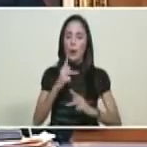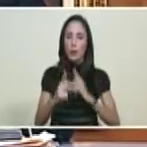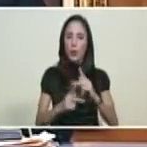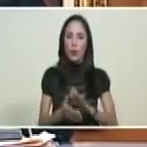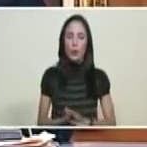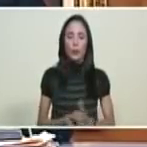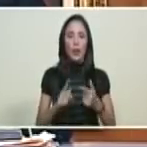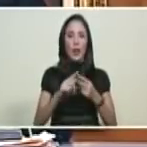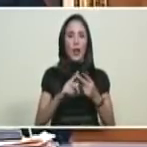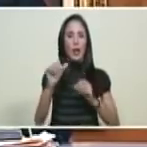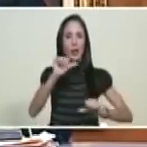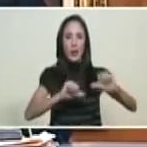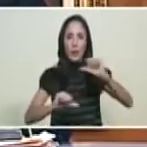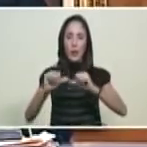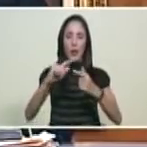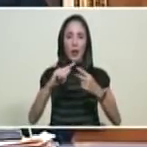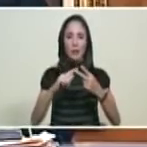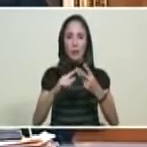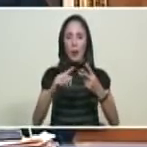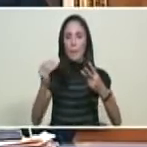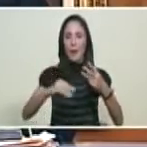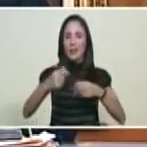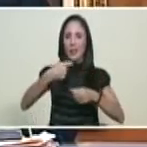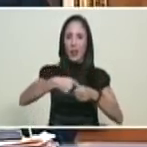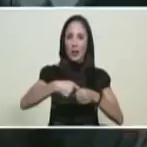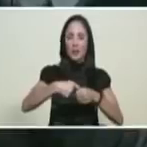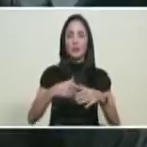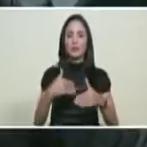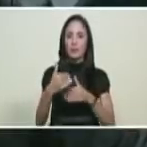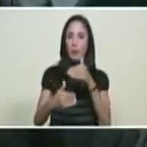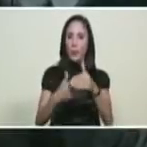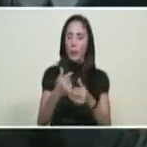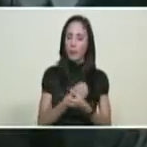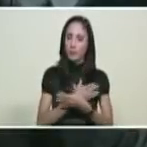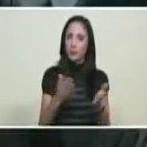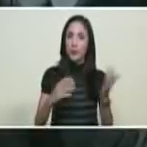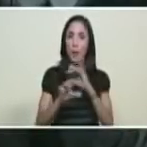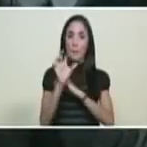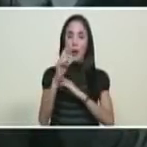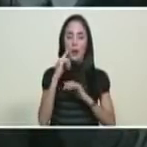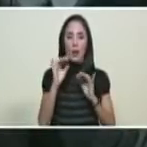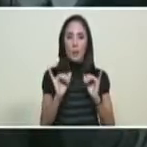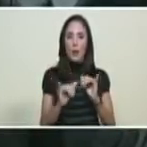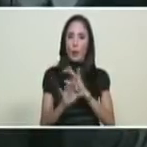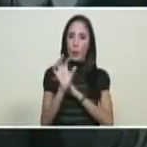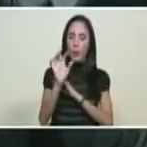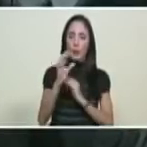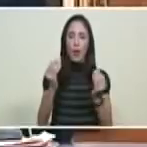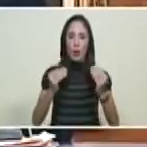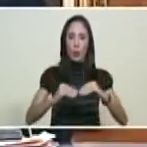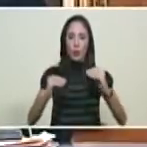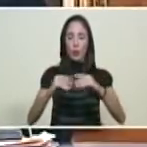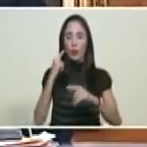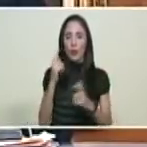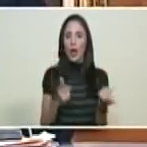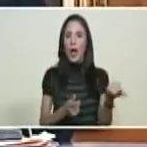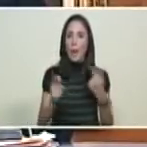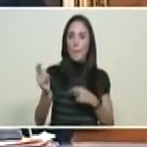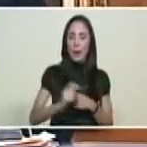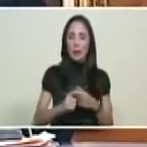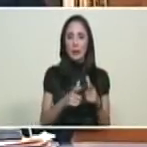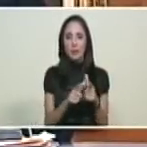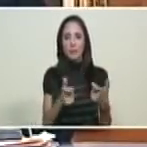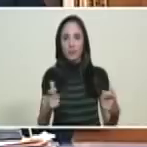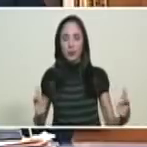petroquímica y gasífera de Venezuela le puede dar al país a corto, mediano